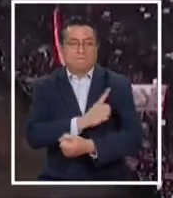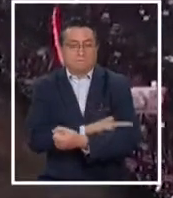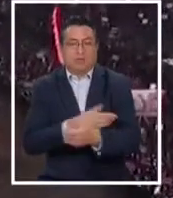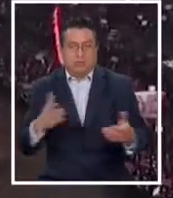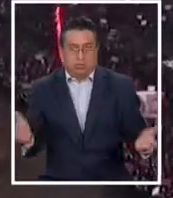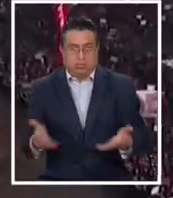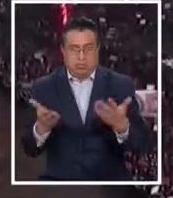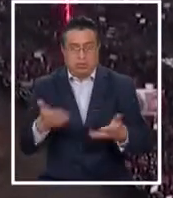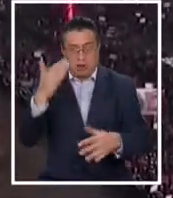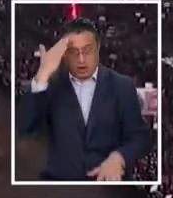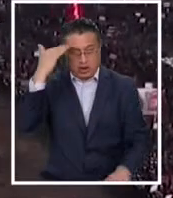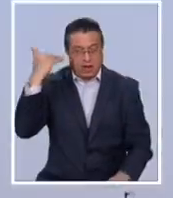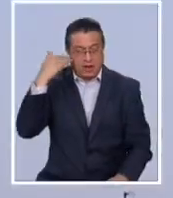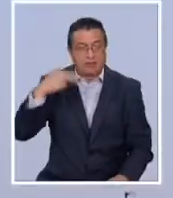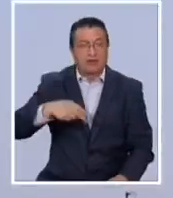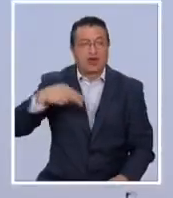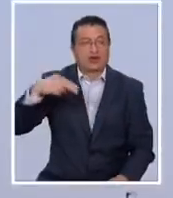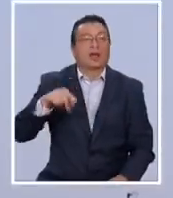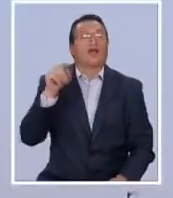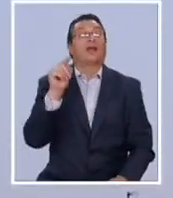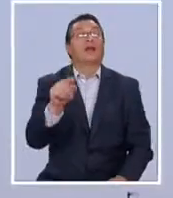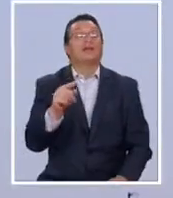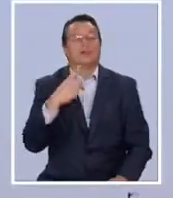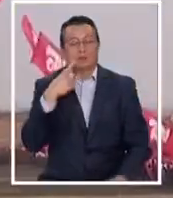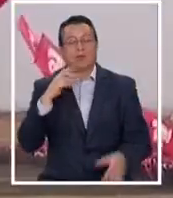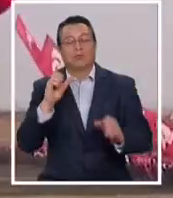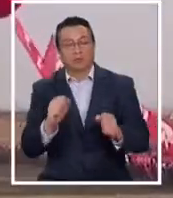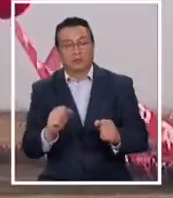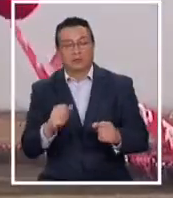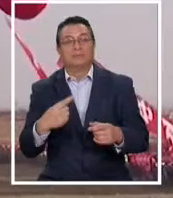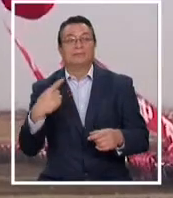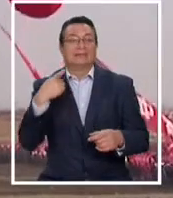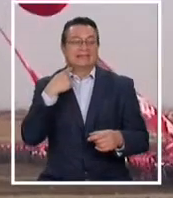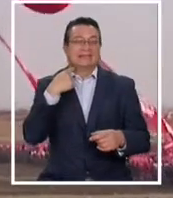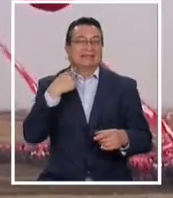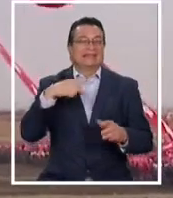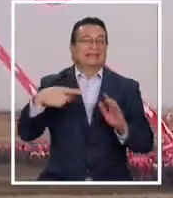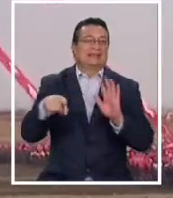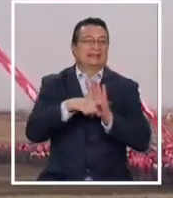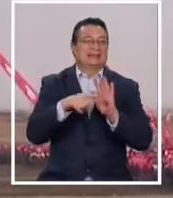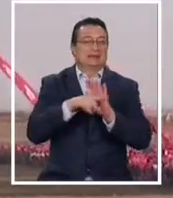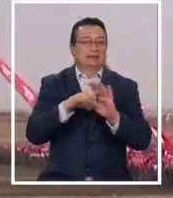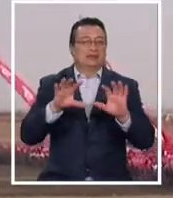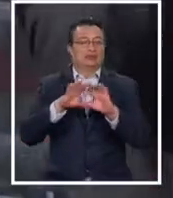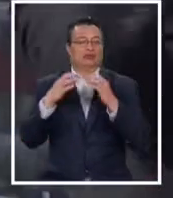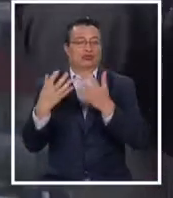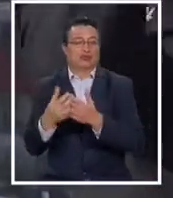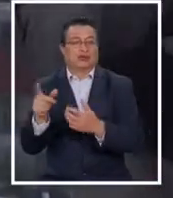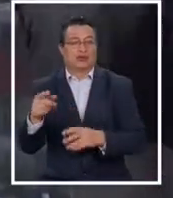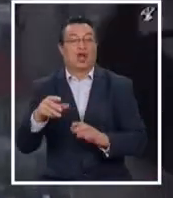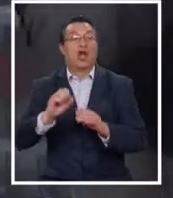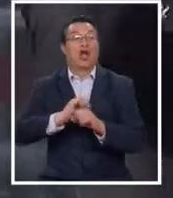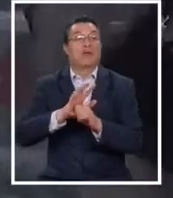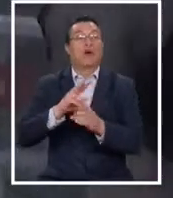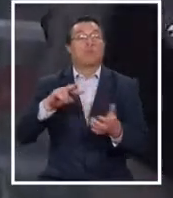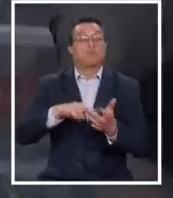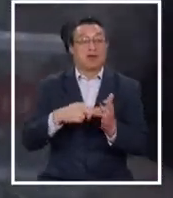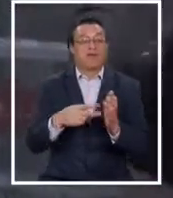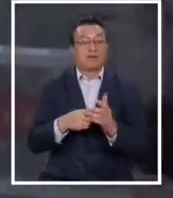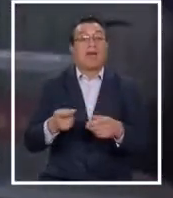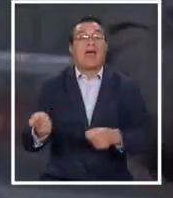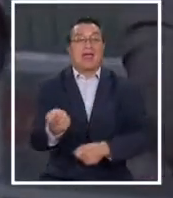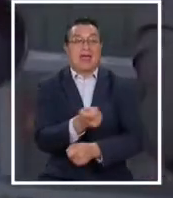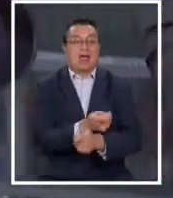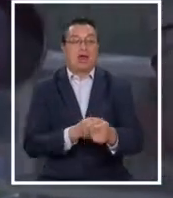Los expertos creen que Kim enfrenta un momento complicado con los efectos mundiales del coronavirus, causando problemas en una